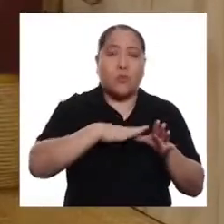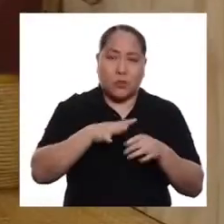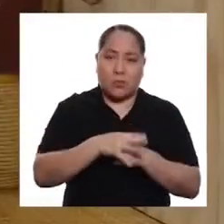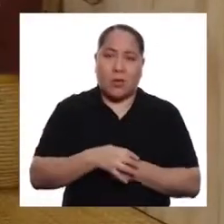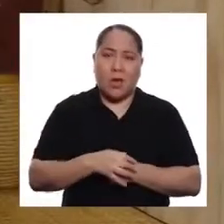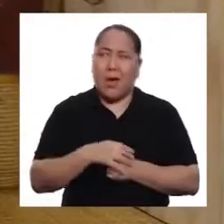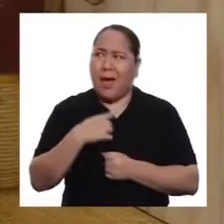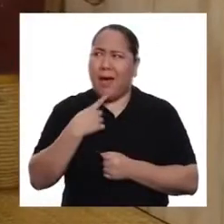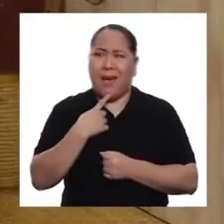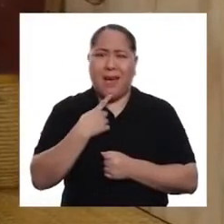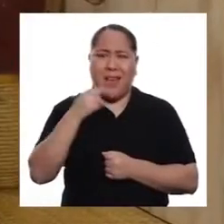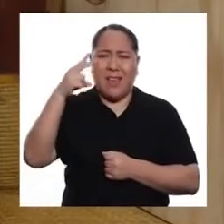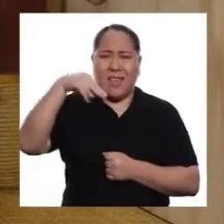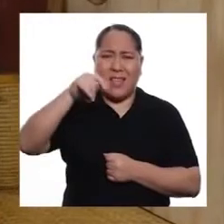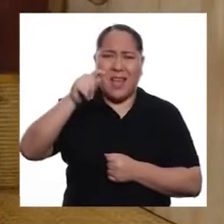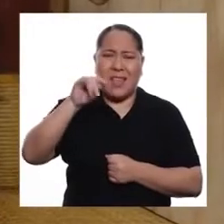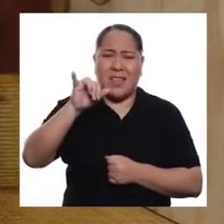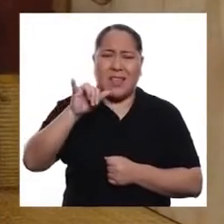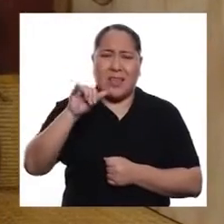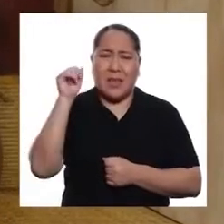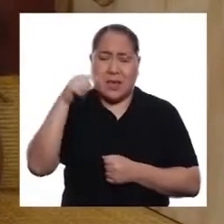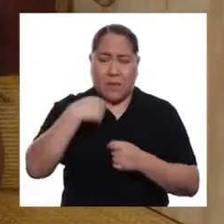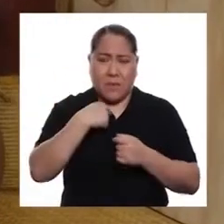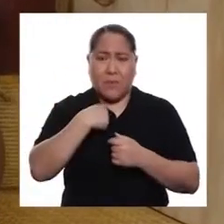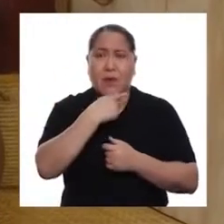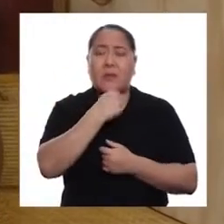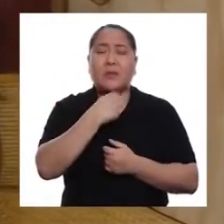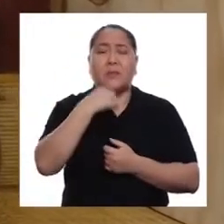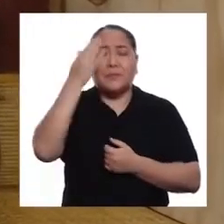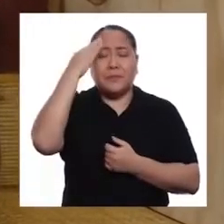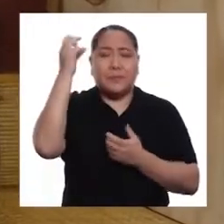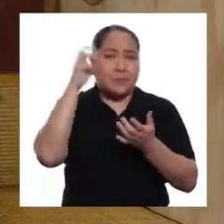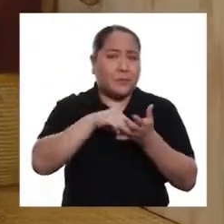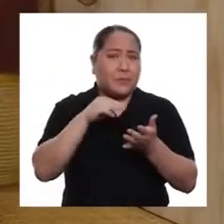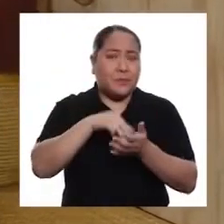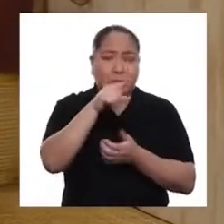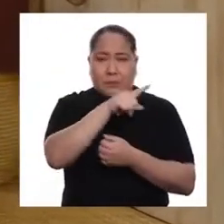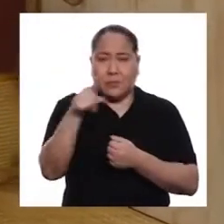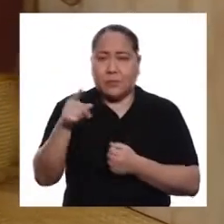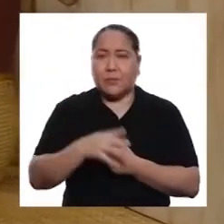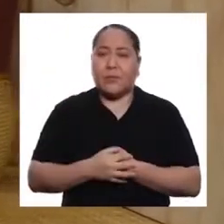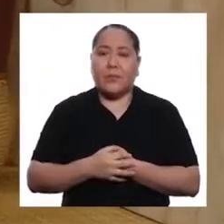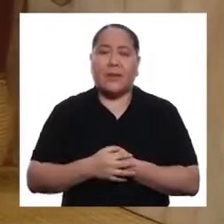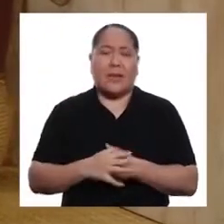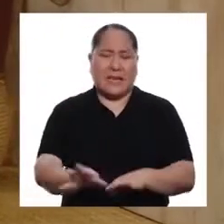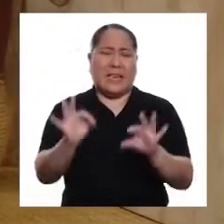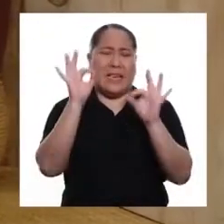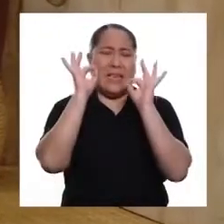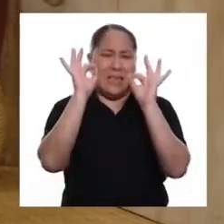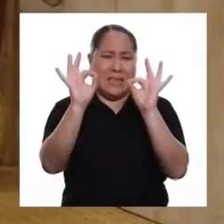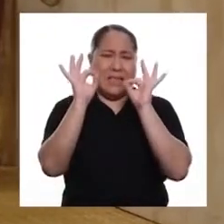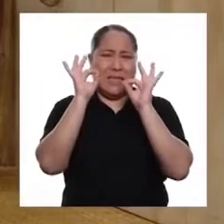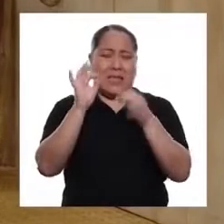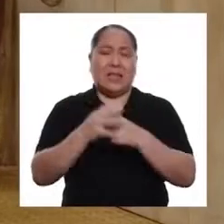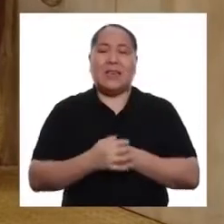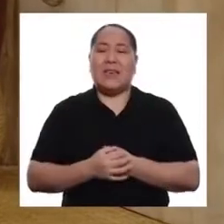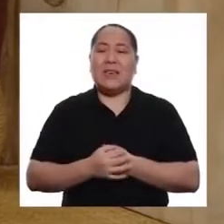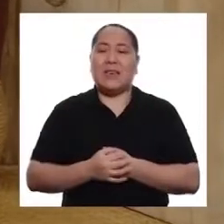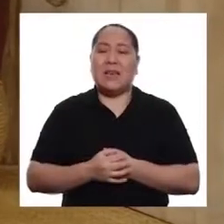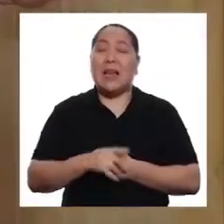¡Oh! ¡Oh! ¡Ay! ¡Nati! ¡Me gustaría saber mucho más sobre esto! ¡Qué genial!